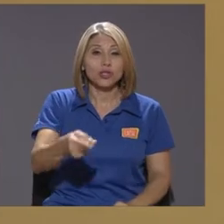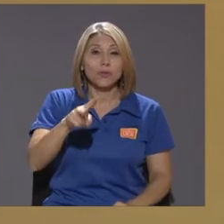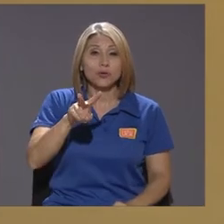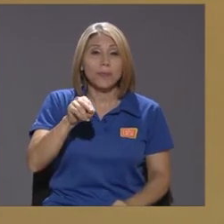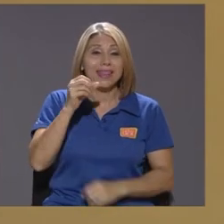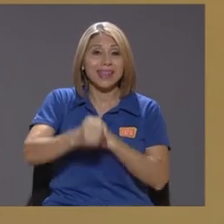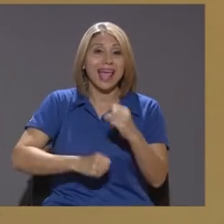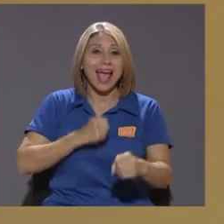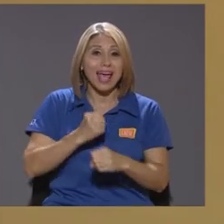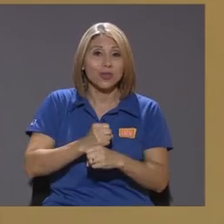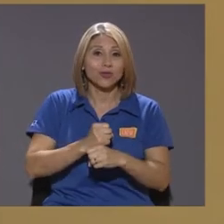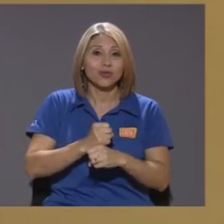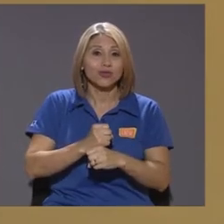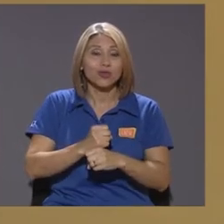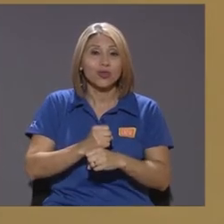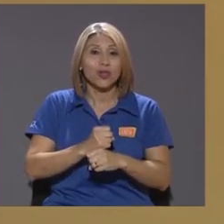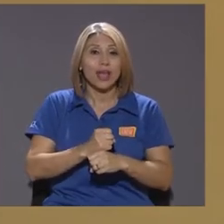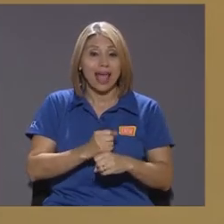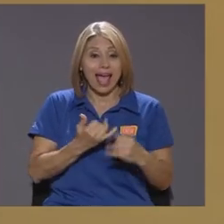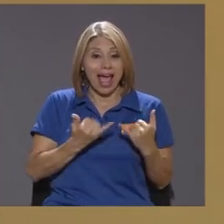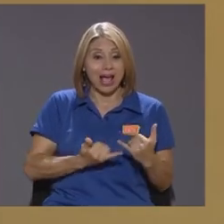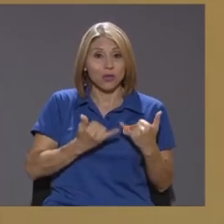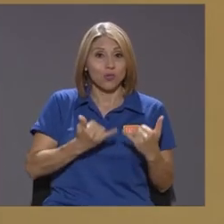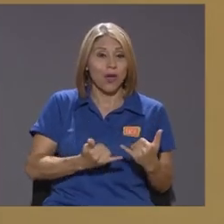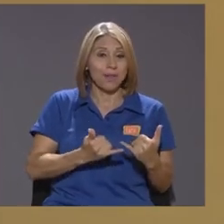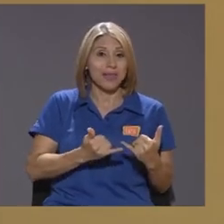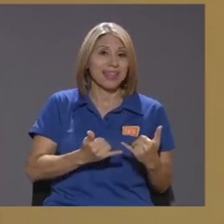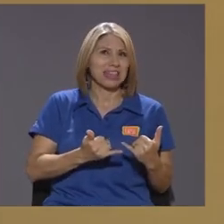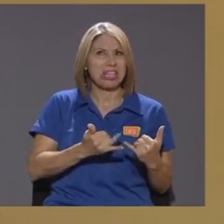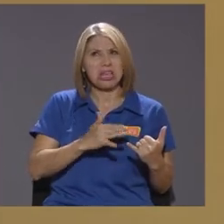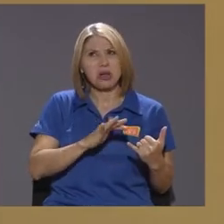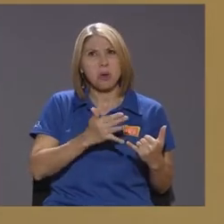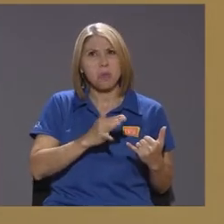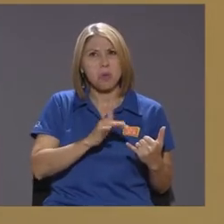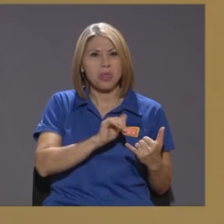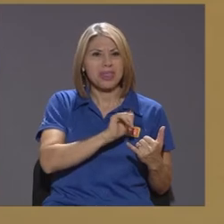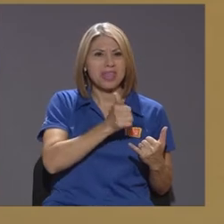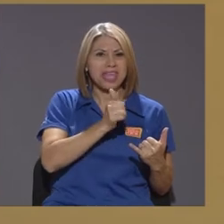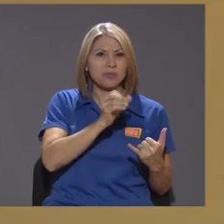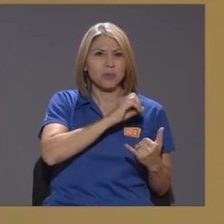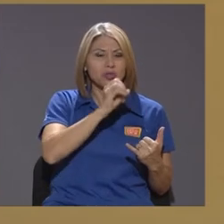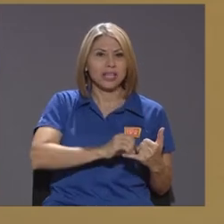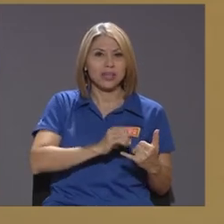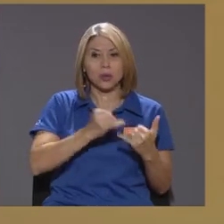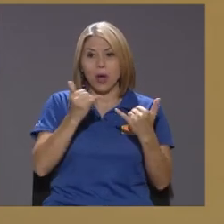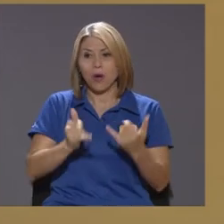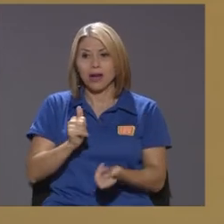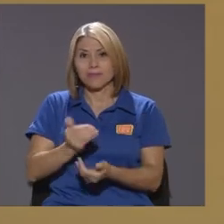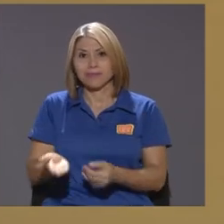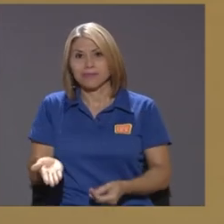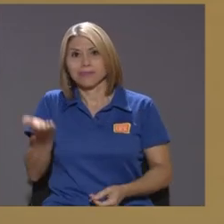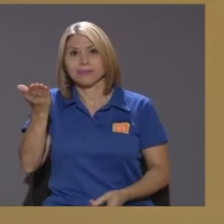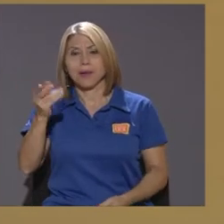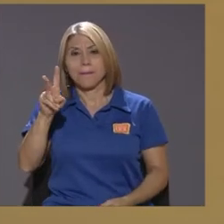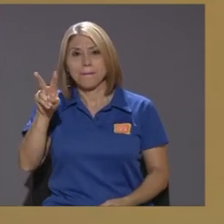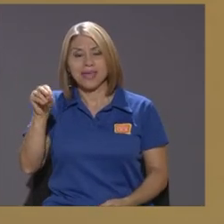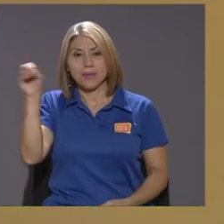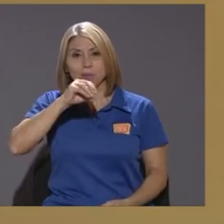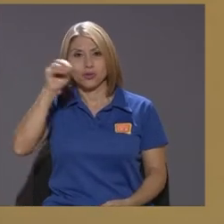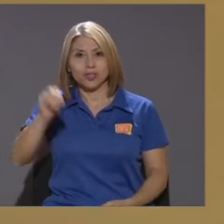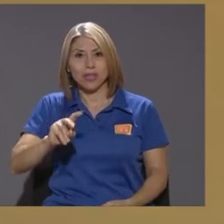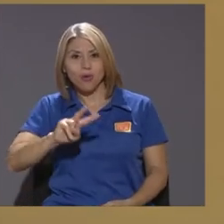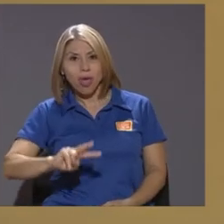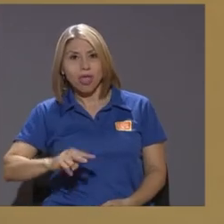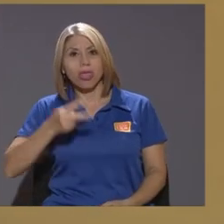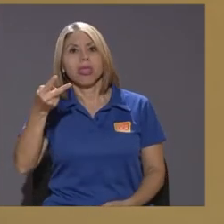duplicar más o menos va a pasar del 10 actualmente es como el 8% de la población va a pasar del 10 al 20 y en ese lapso ese lapso que